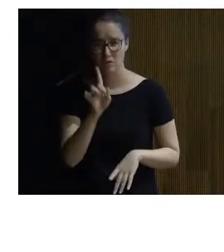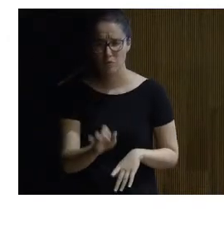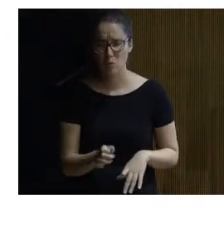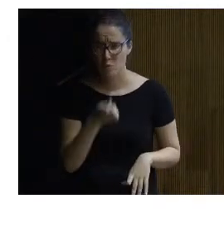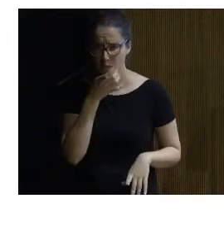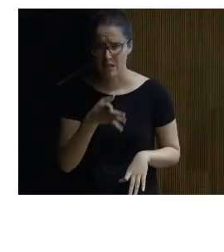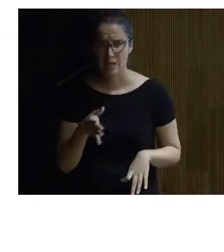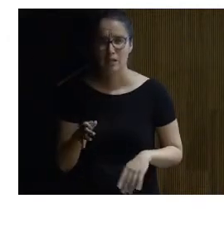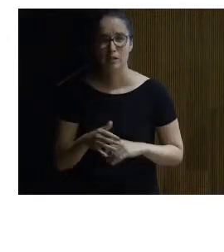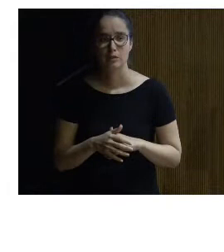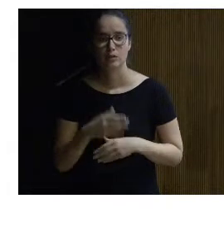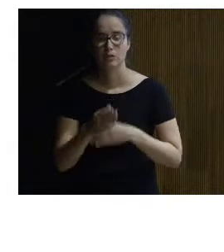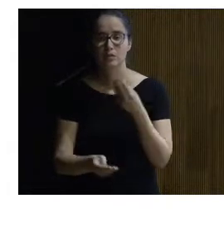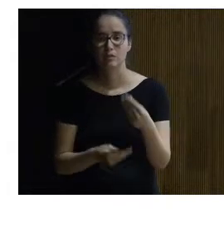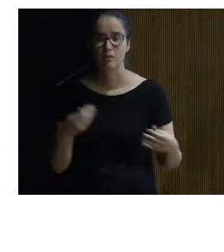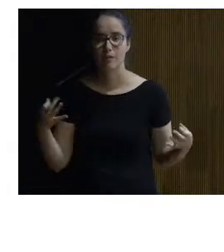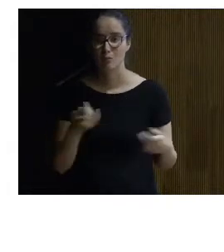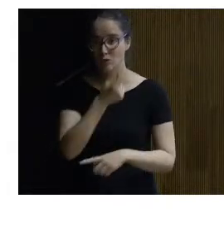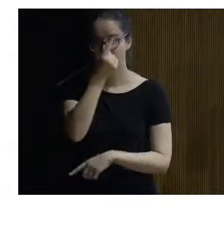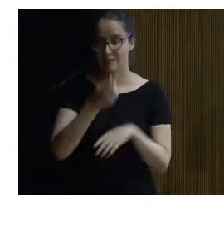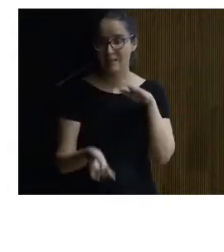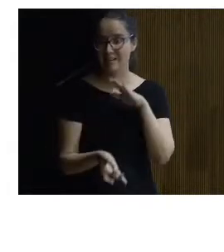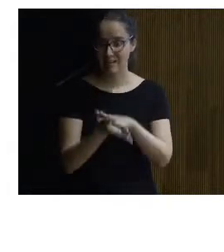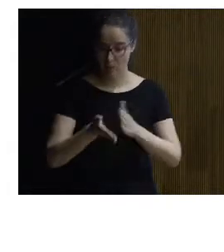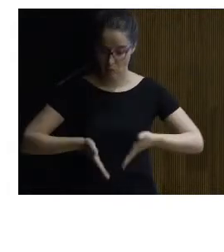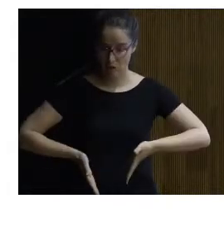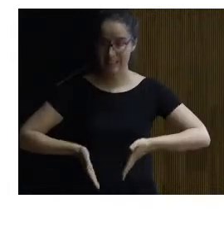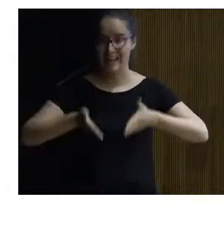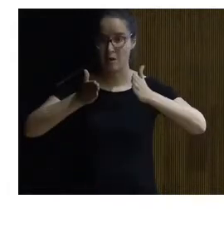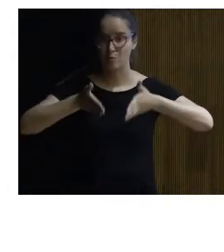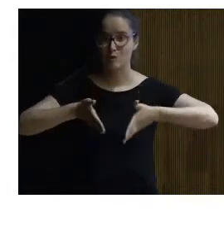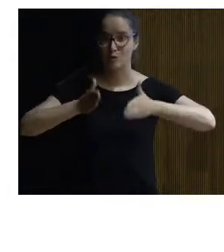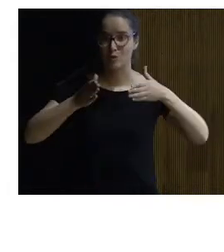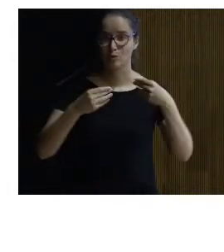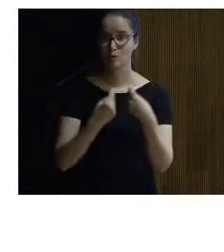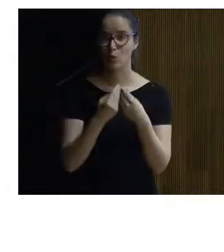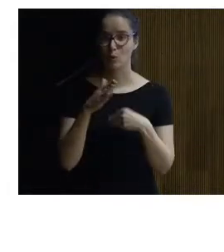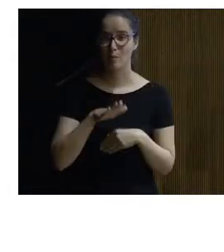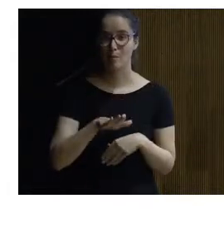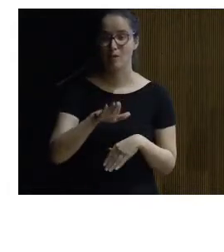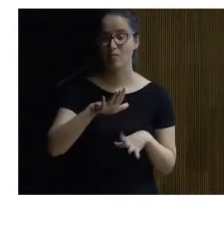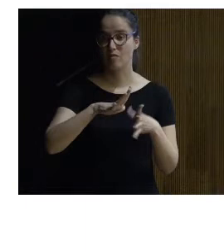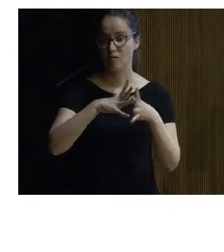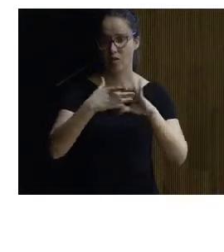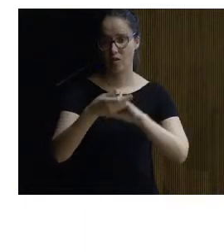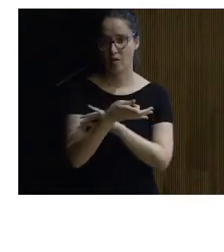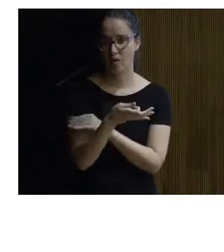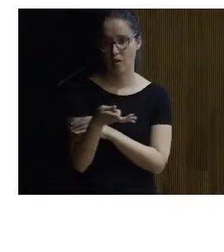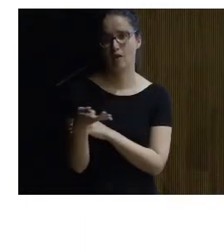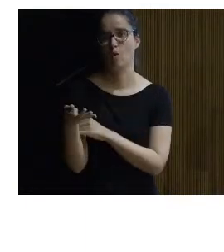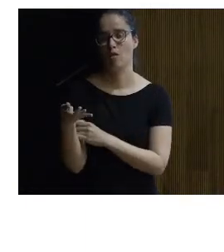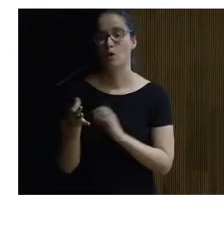mejor lo que hicimos fue diseñar unas sendas con una pendiente adecuada con